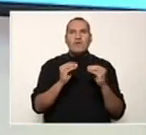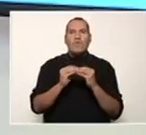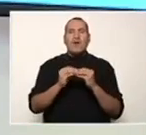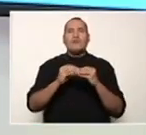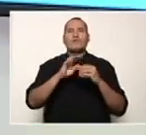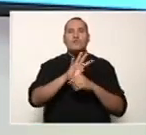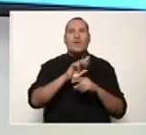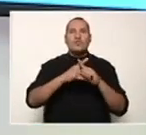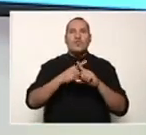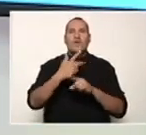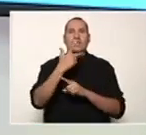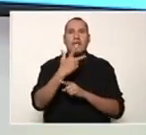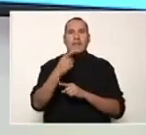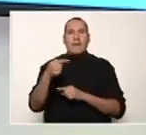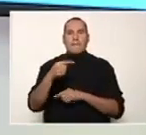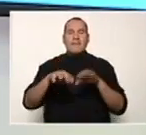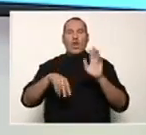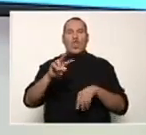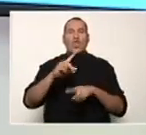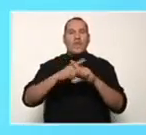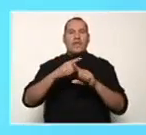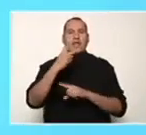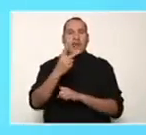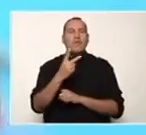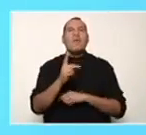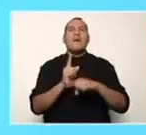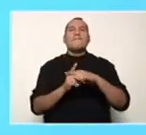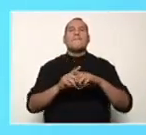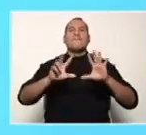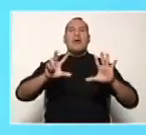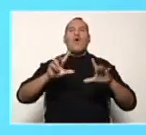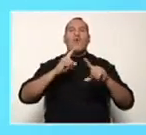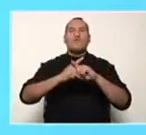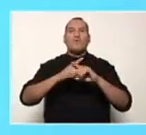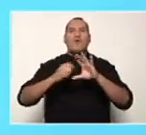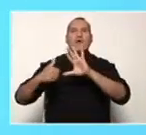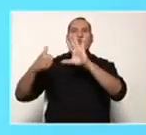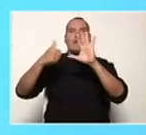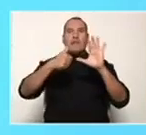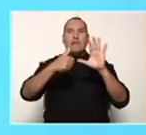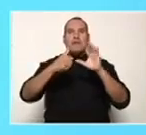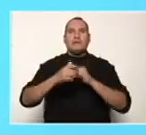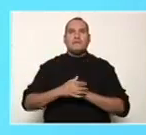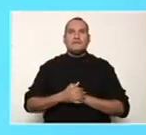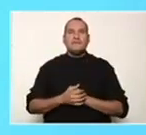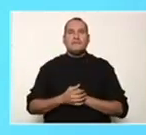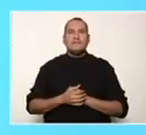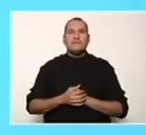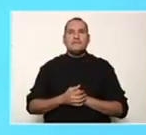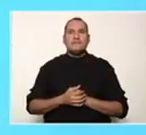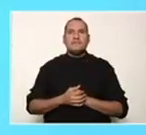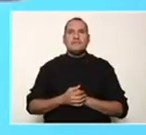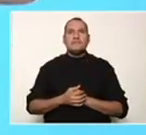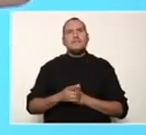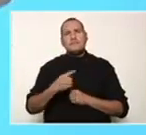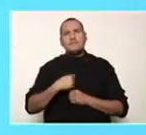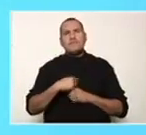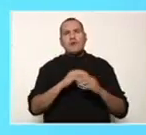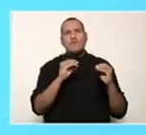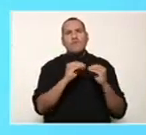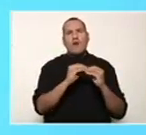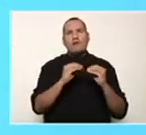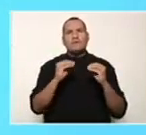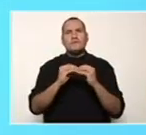a la 3, menos 12X a la 2, más 8X a la 6. Para sacar un factor